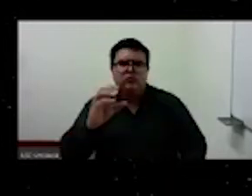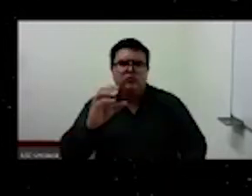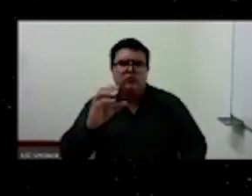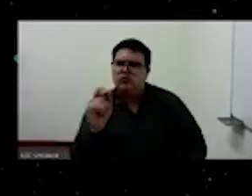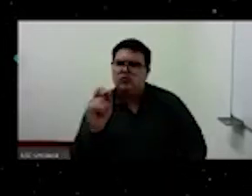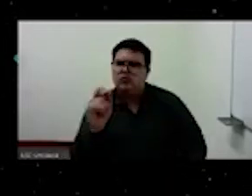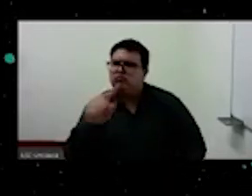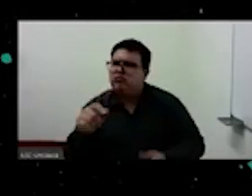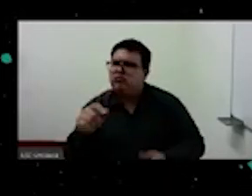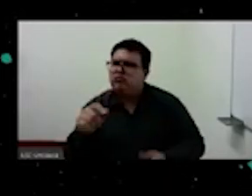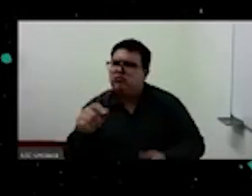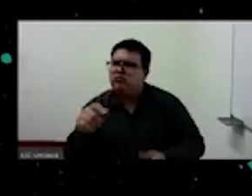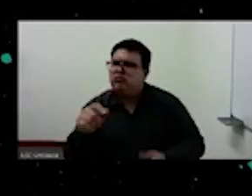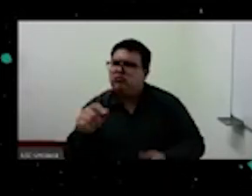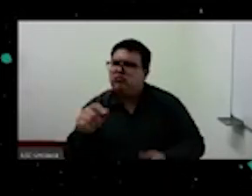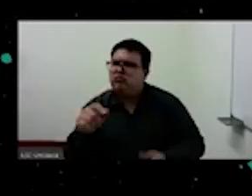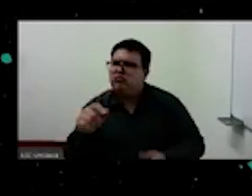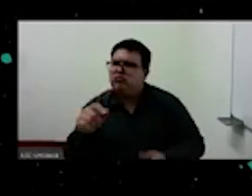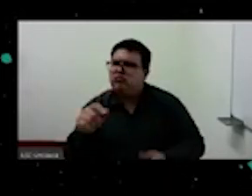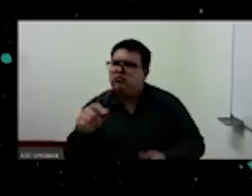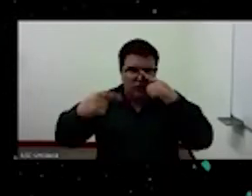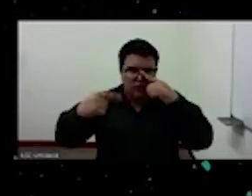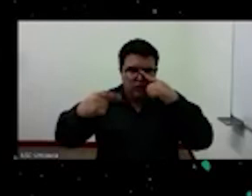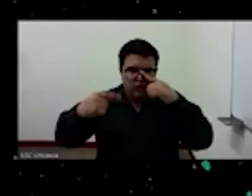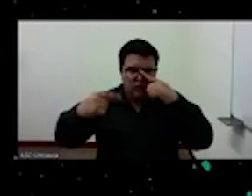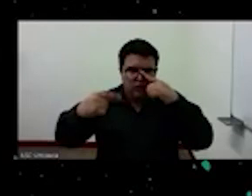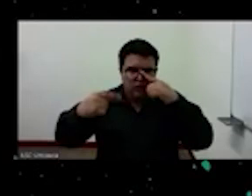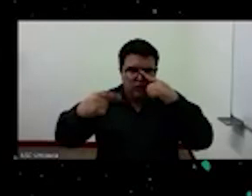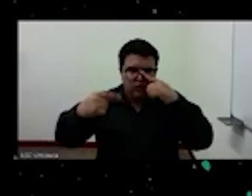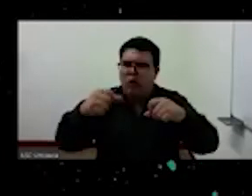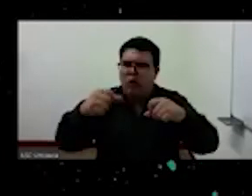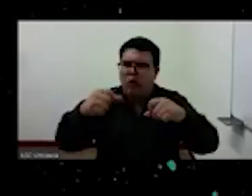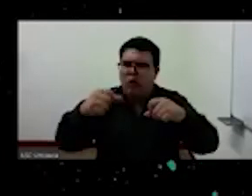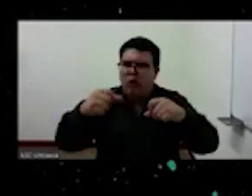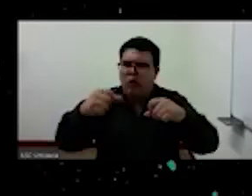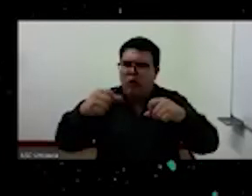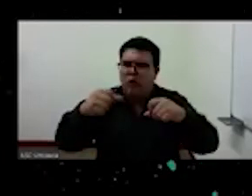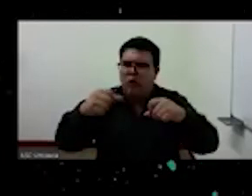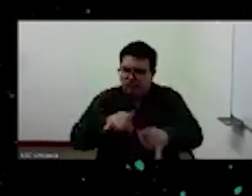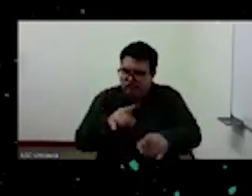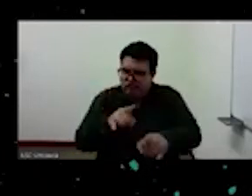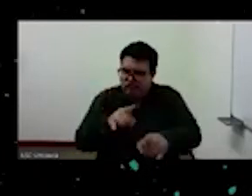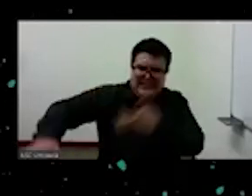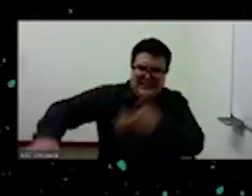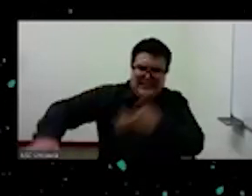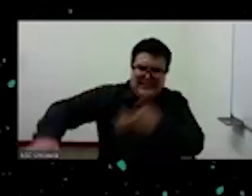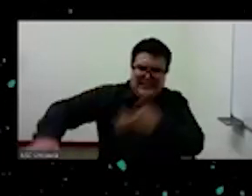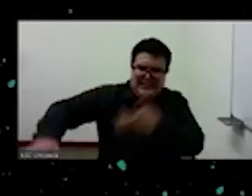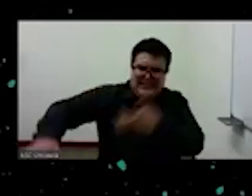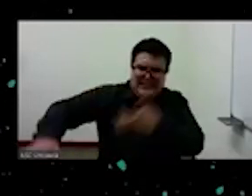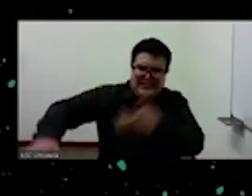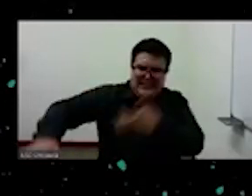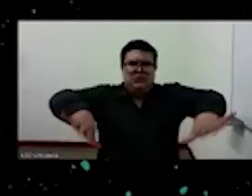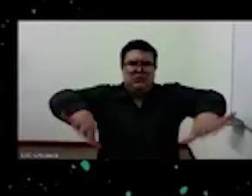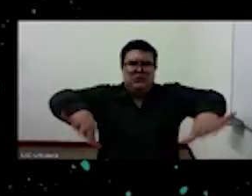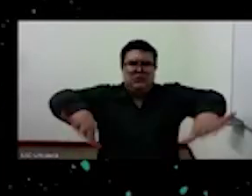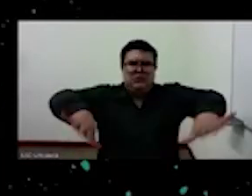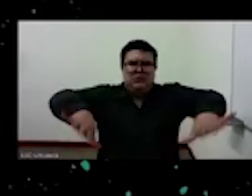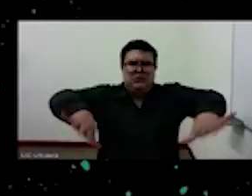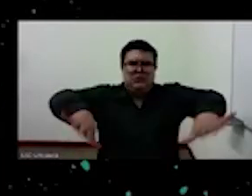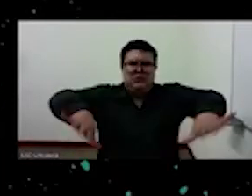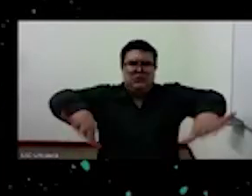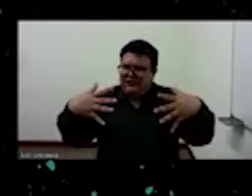si una condición de espasmo caosmico espasmo espasmo es una